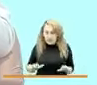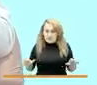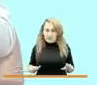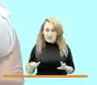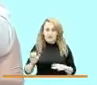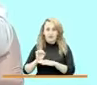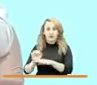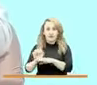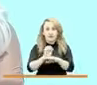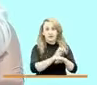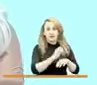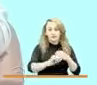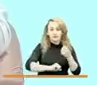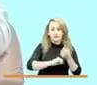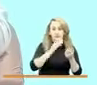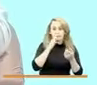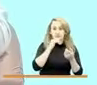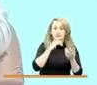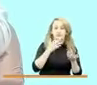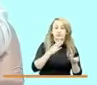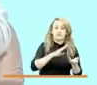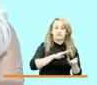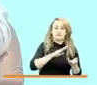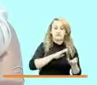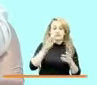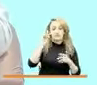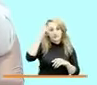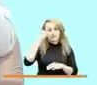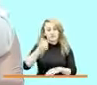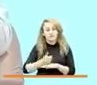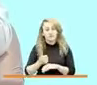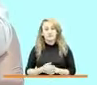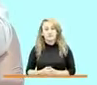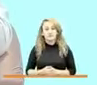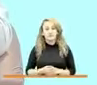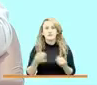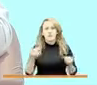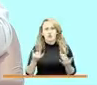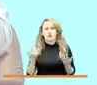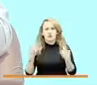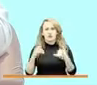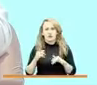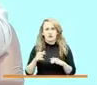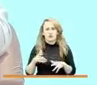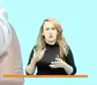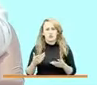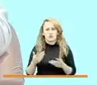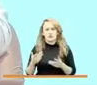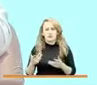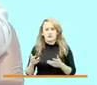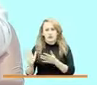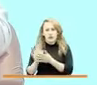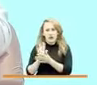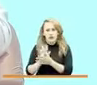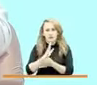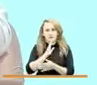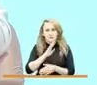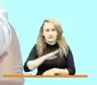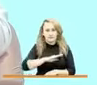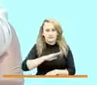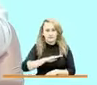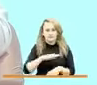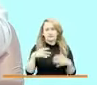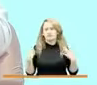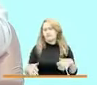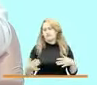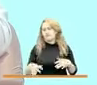territoriales estamos hablando de las alcaldías y de las gobernaciones ya ahorita vamos a tener la oportunidad de escuchar al alcalde porque ha sido una muy buena